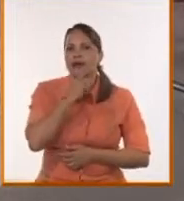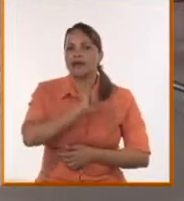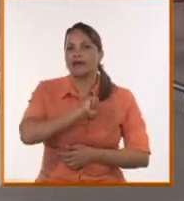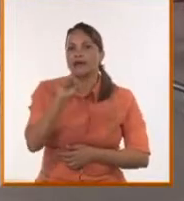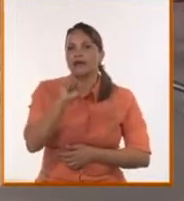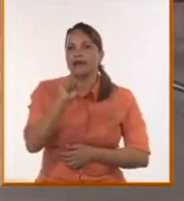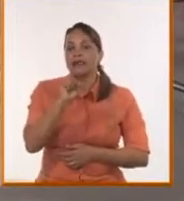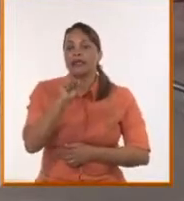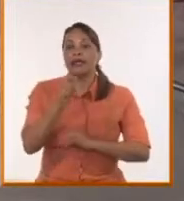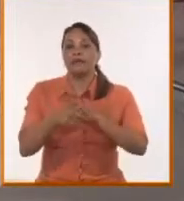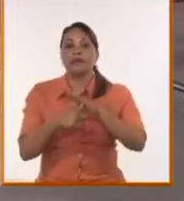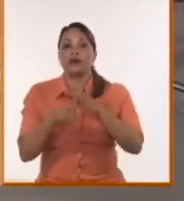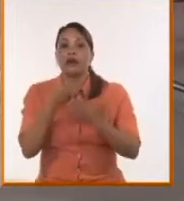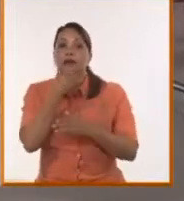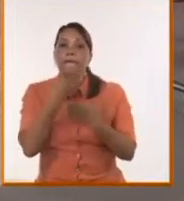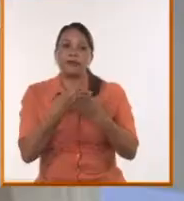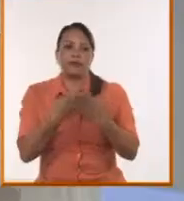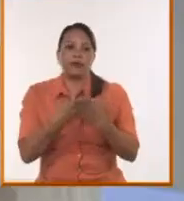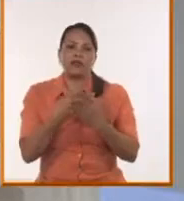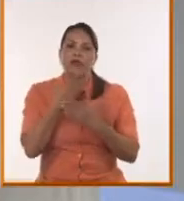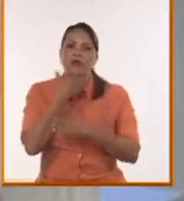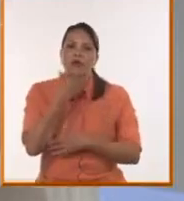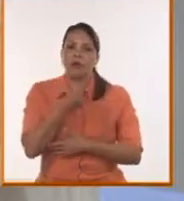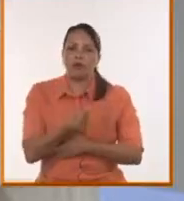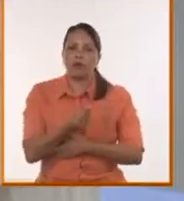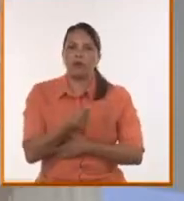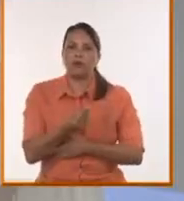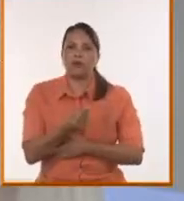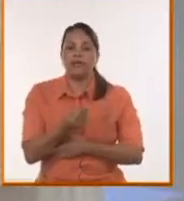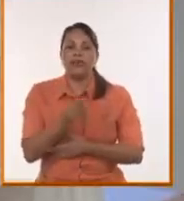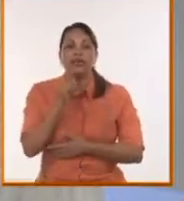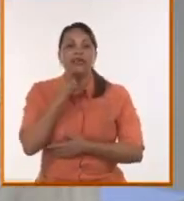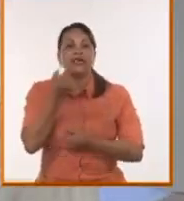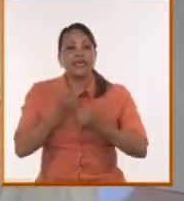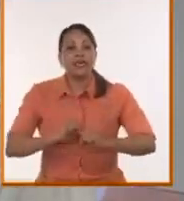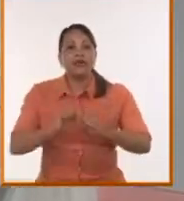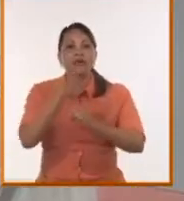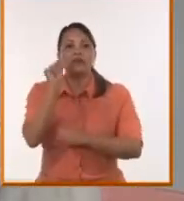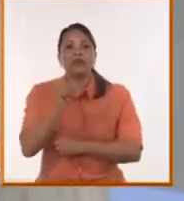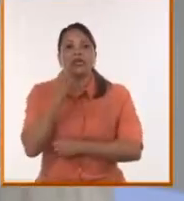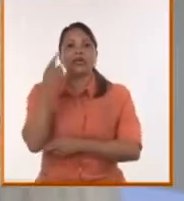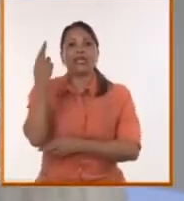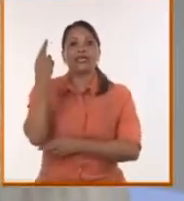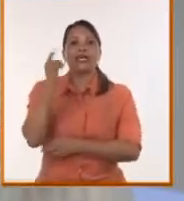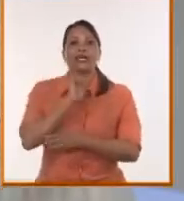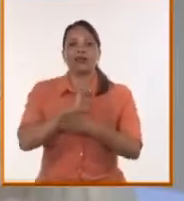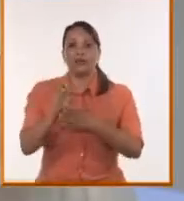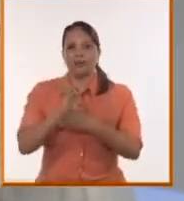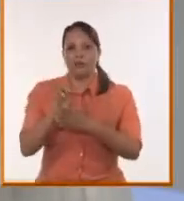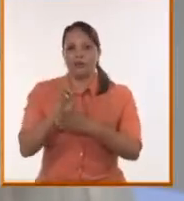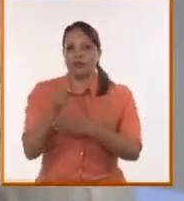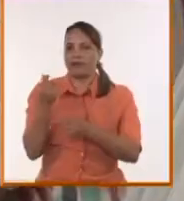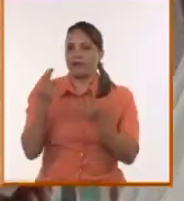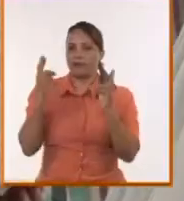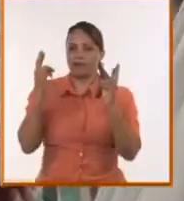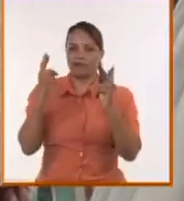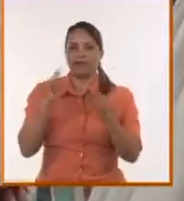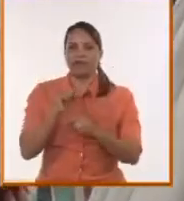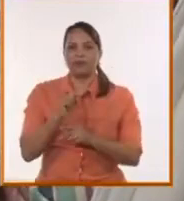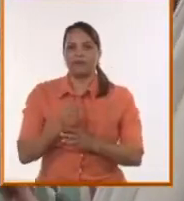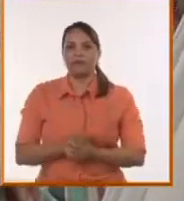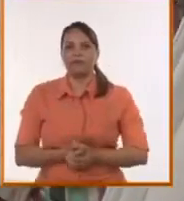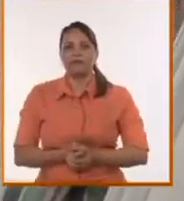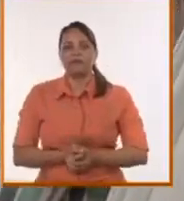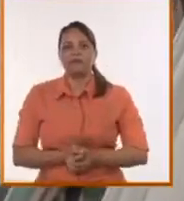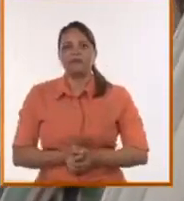El presidente Novoa es un joven empresario presidente, hijo de la persona más rica del Ecuador, pero además del mayor deudor del pudo ganar la presidencia, que aspiró y aspiró y